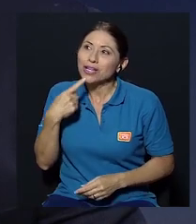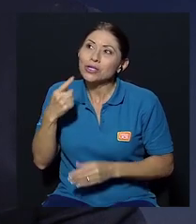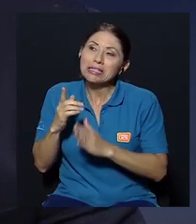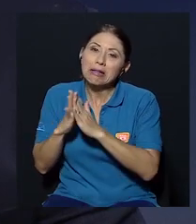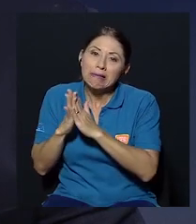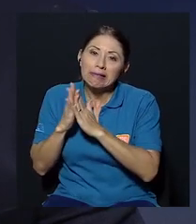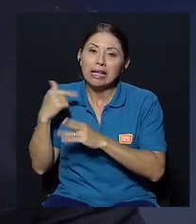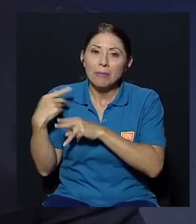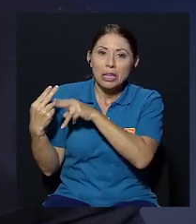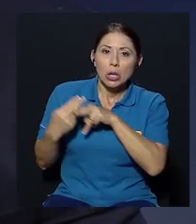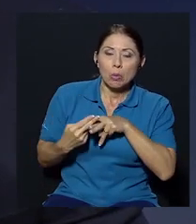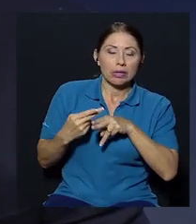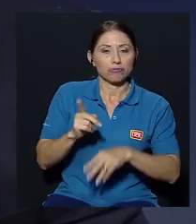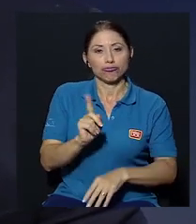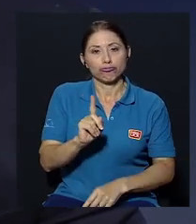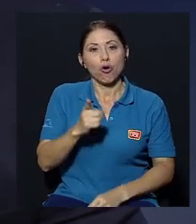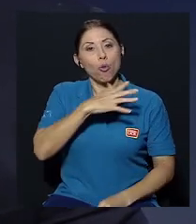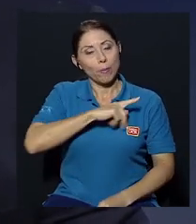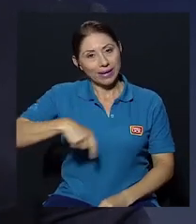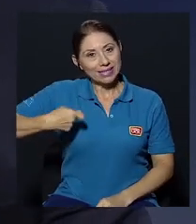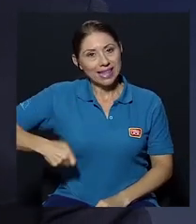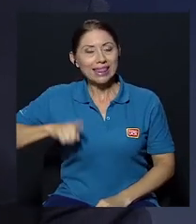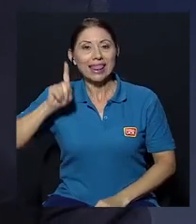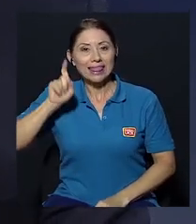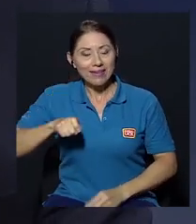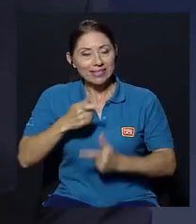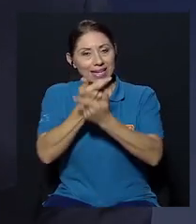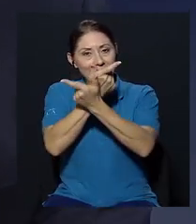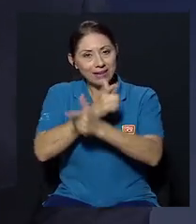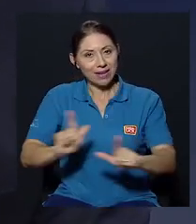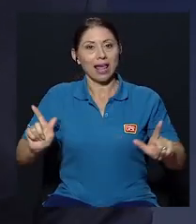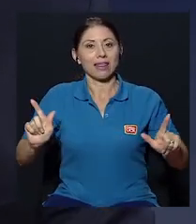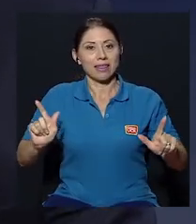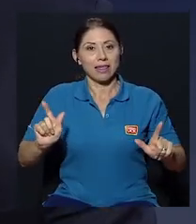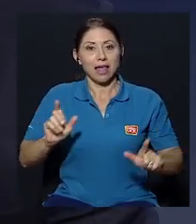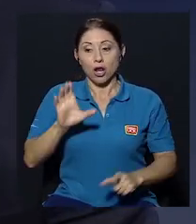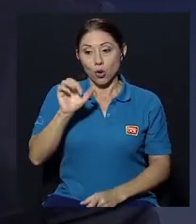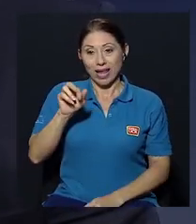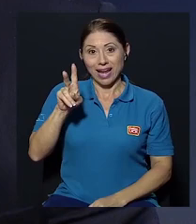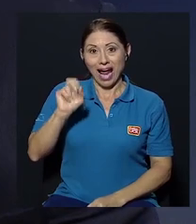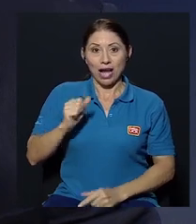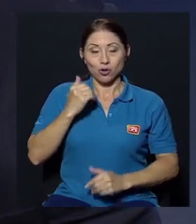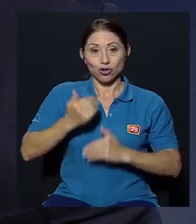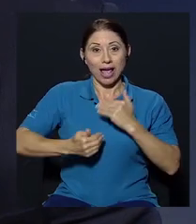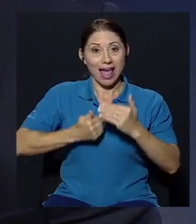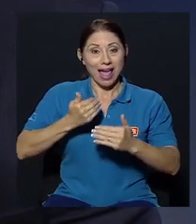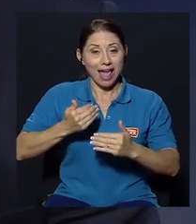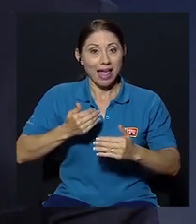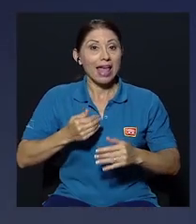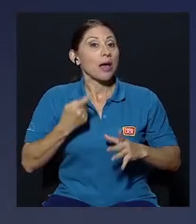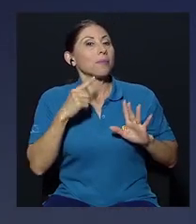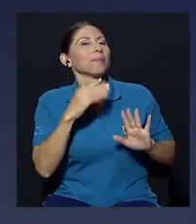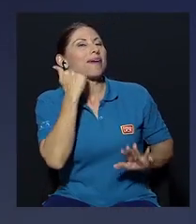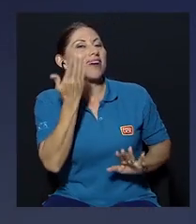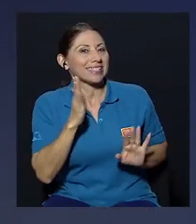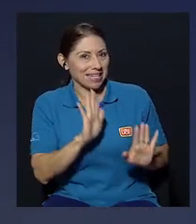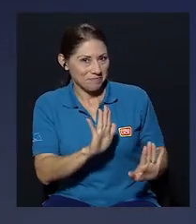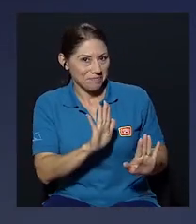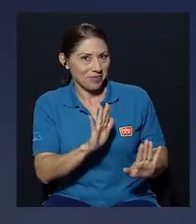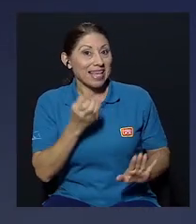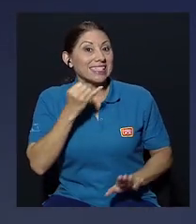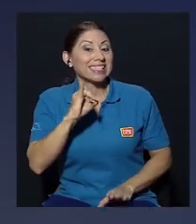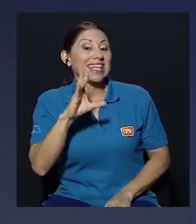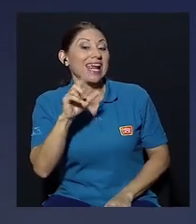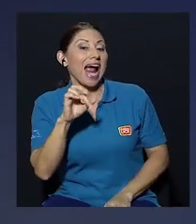un presidente tiene que estar en toda libertad yo lo que Carlos ha demostrado en la campaña se voy a poner más fácil si Carlos le